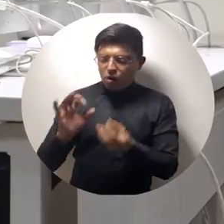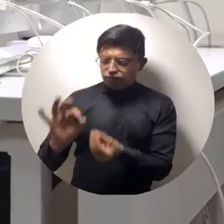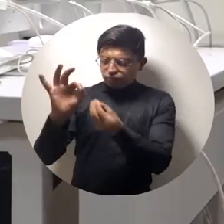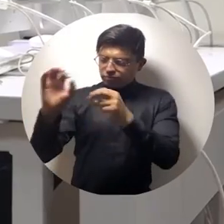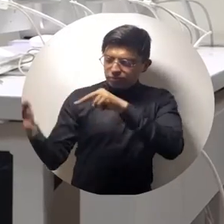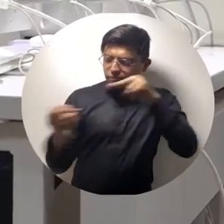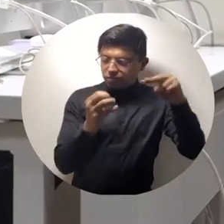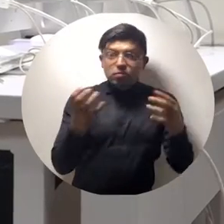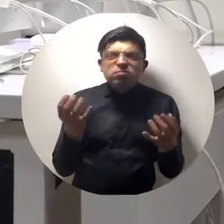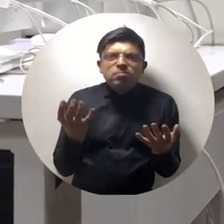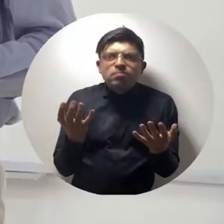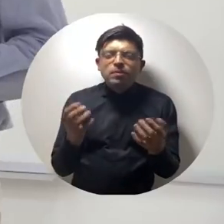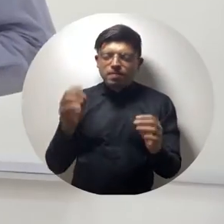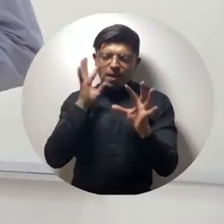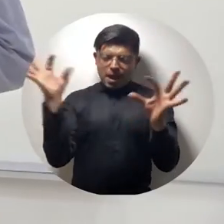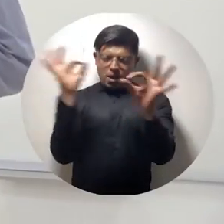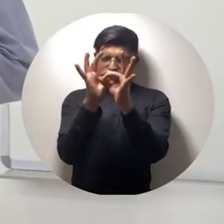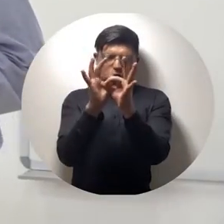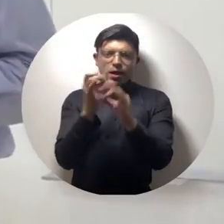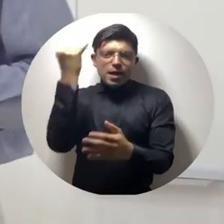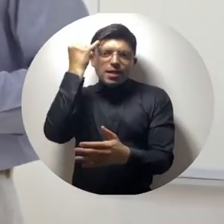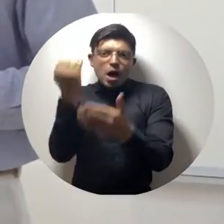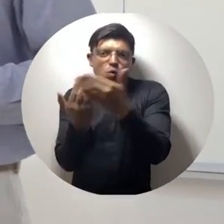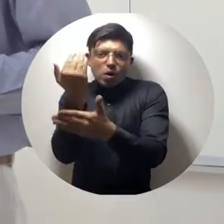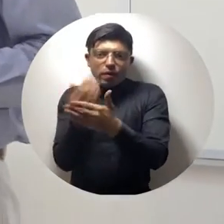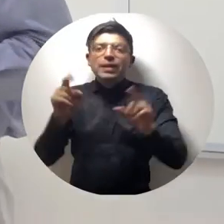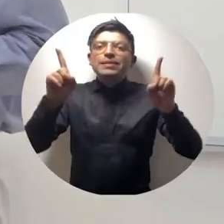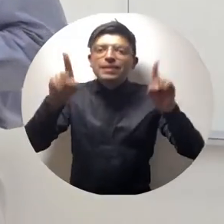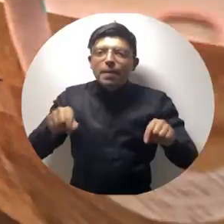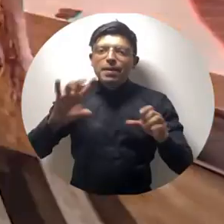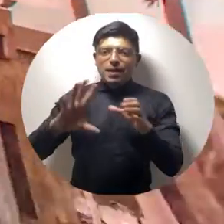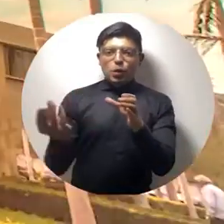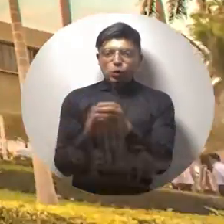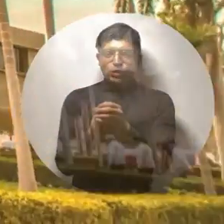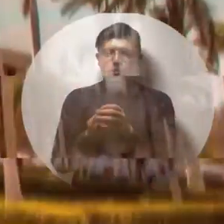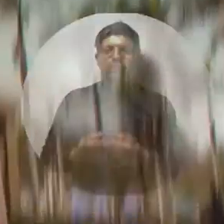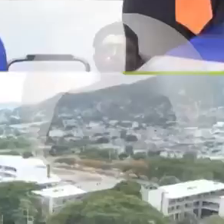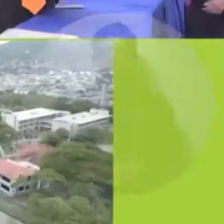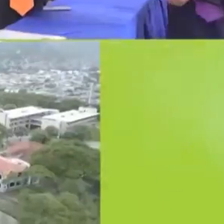calidad educativa desde un punto de vista innovador e inclusivo.